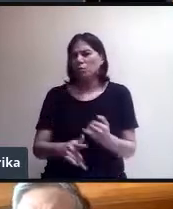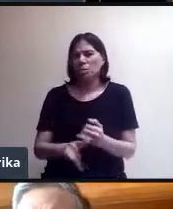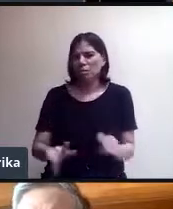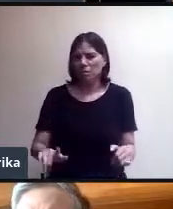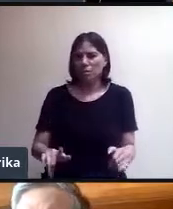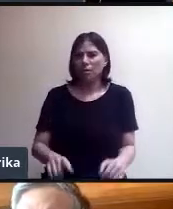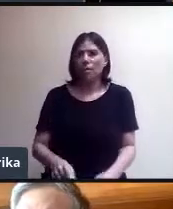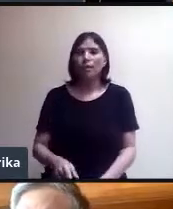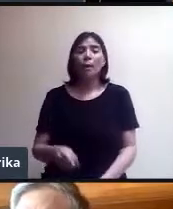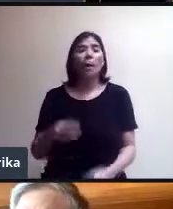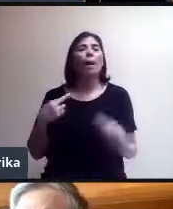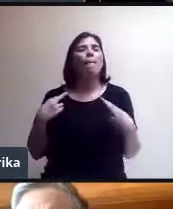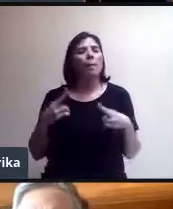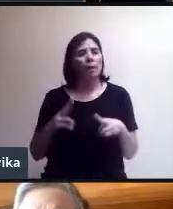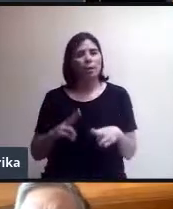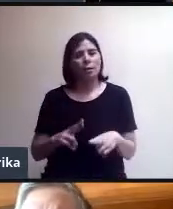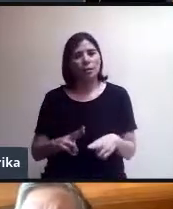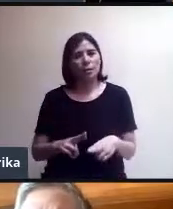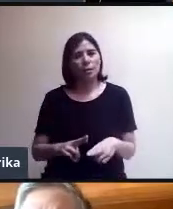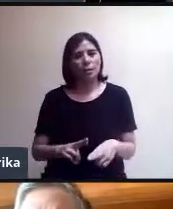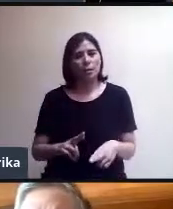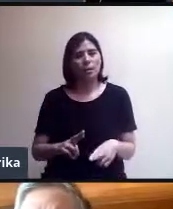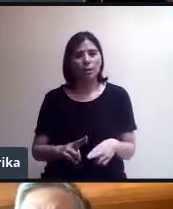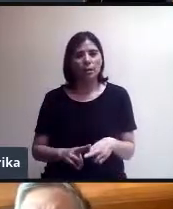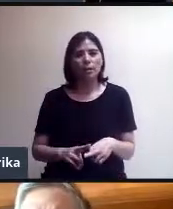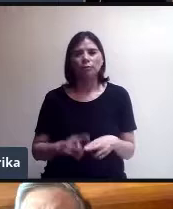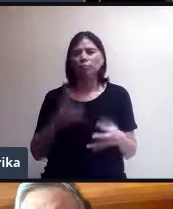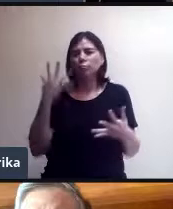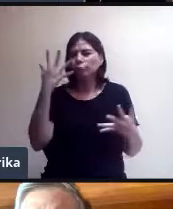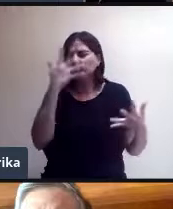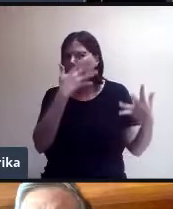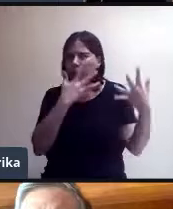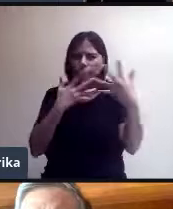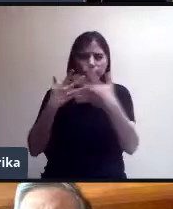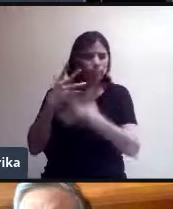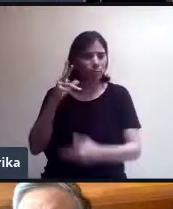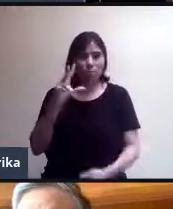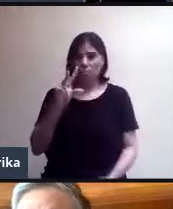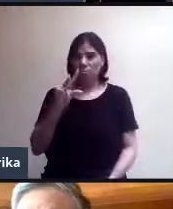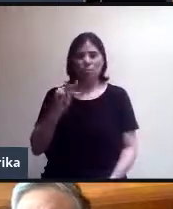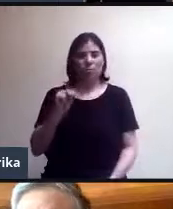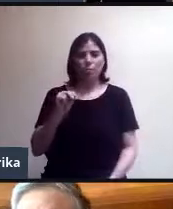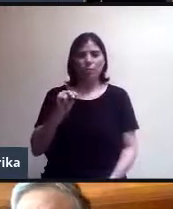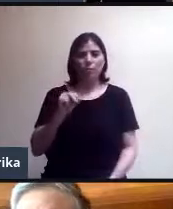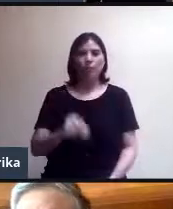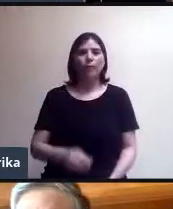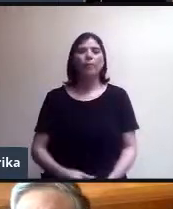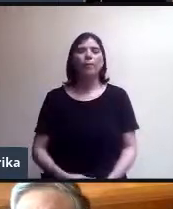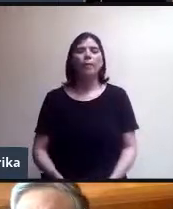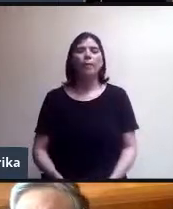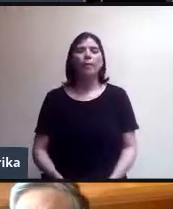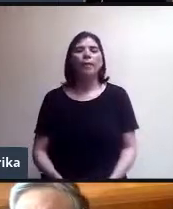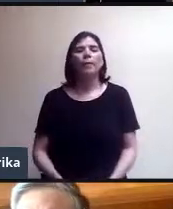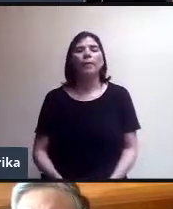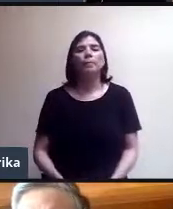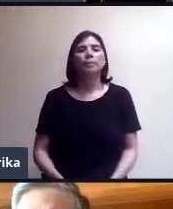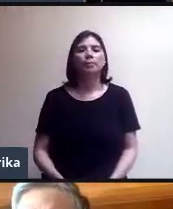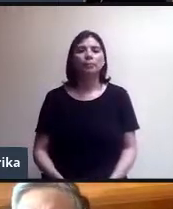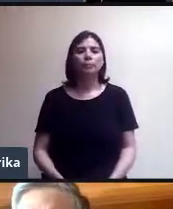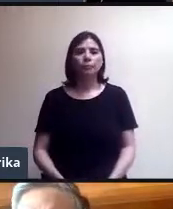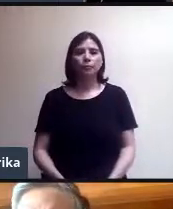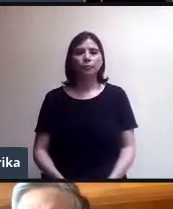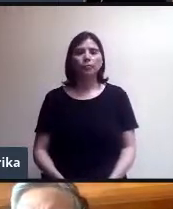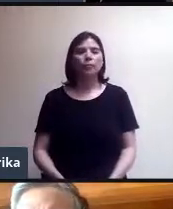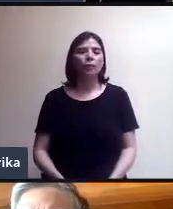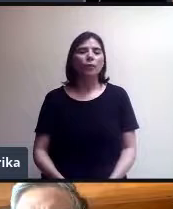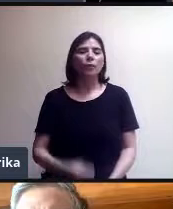Pero sí, no quiero que haya malos entendidos en este sentido. Y nuevamente, no me queda más